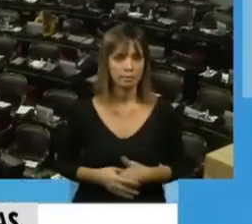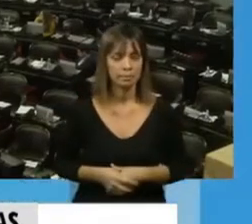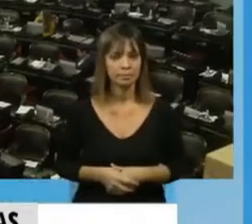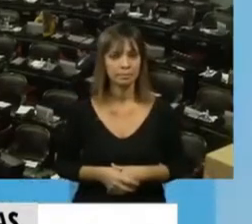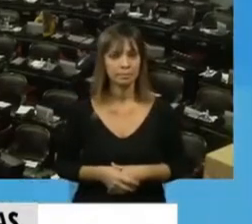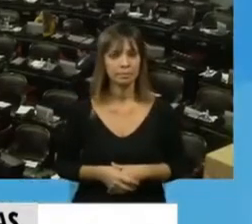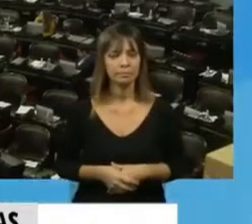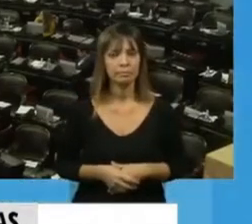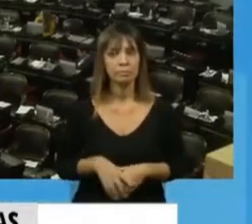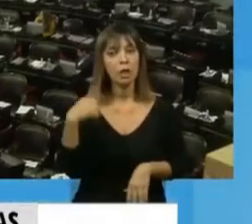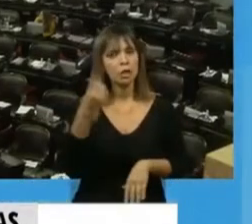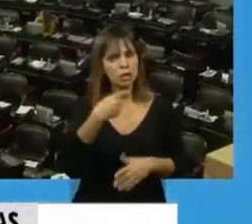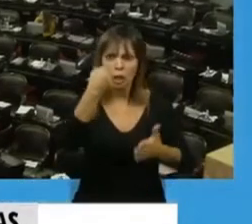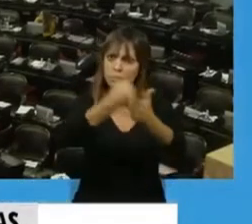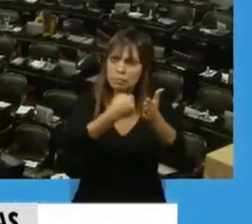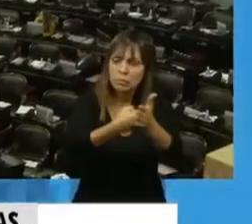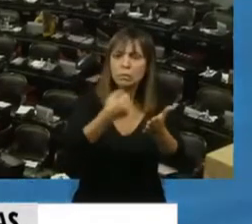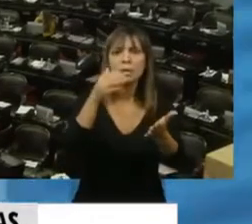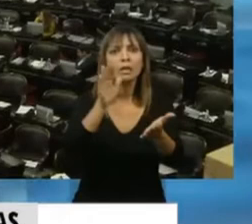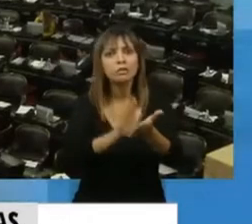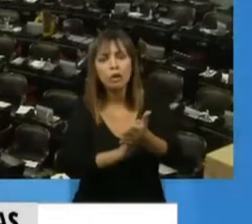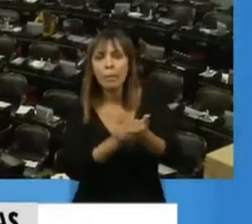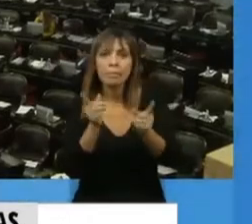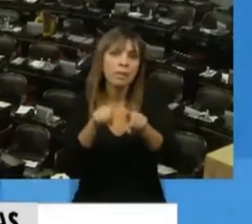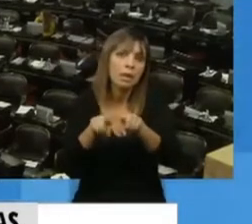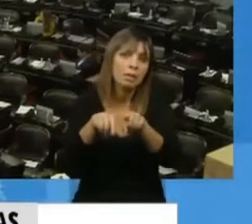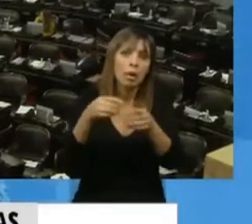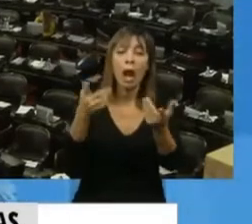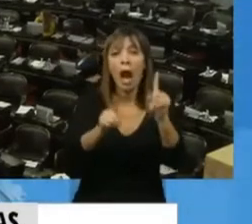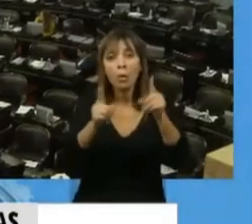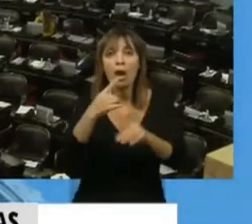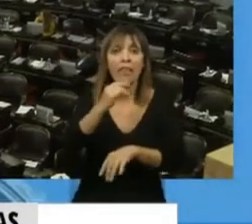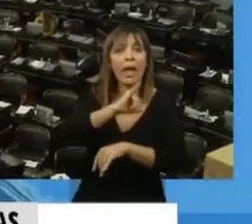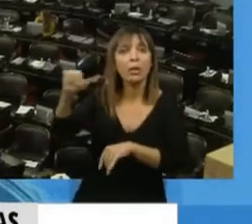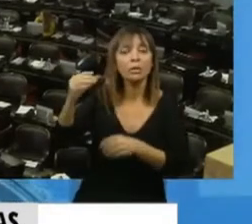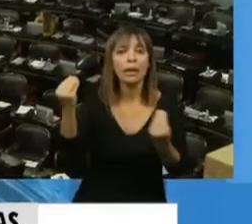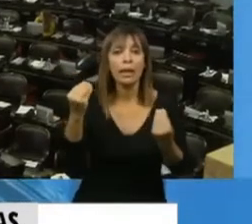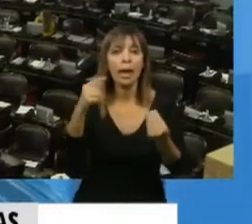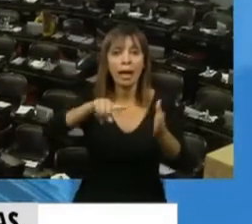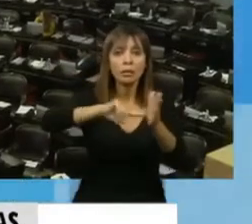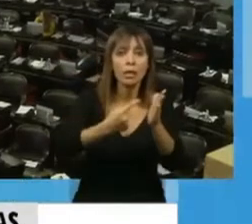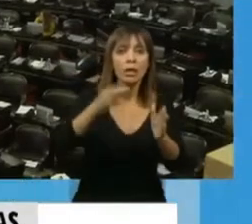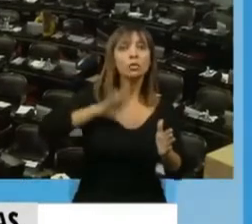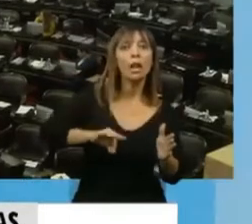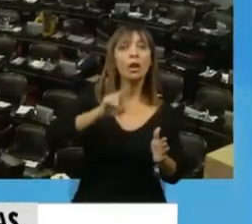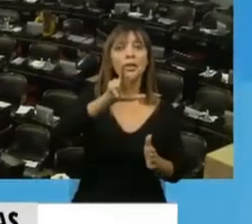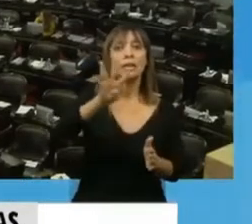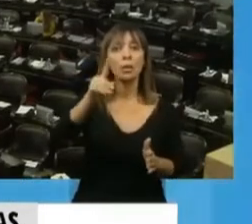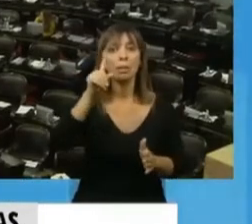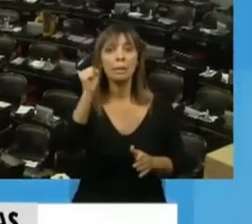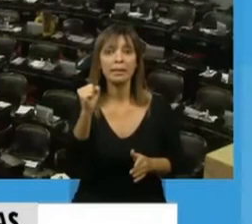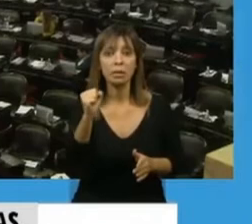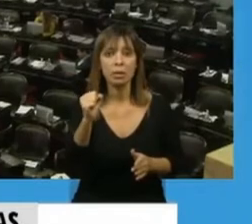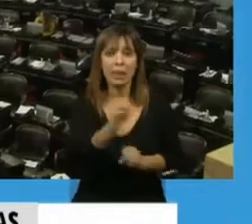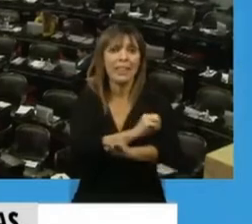Tenemos la enorme lucha de los residentes y concurrentes que han tenido que salir a denunciar que, por ejemplo, en ciudad ganan 34 mil pesos. Un